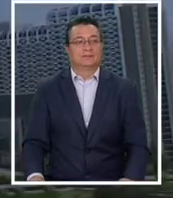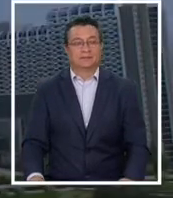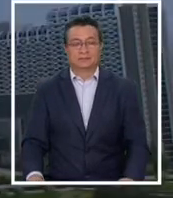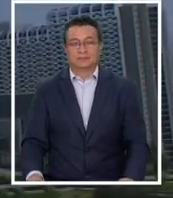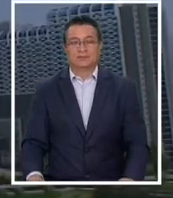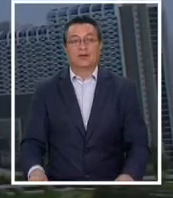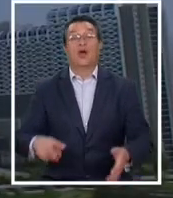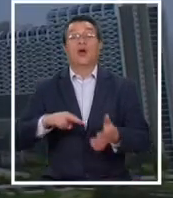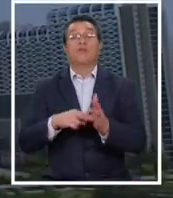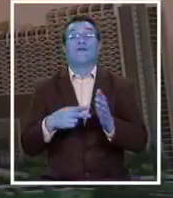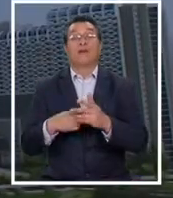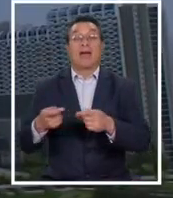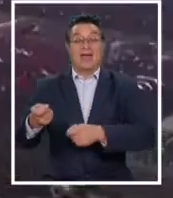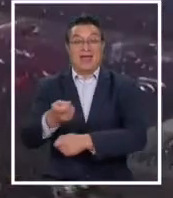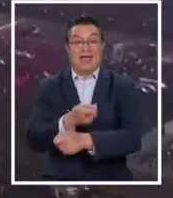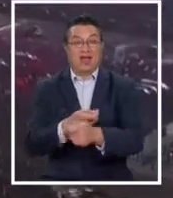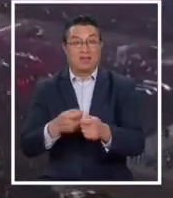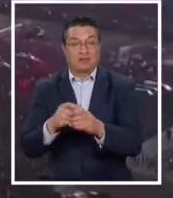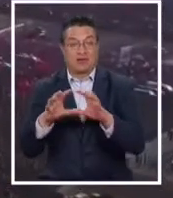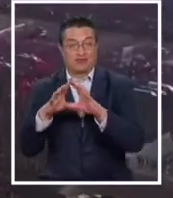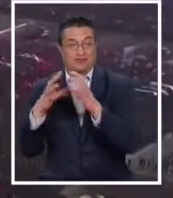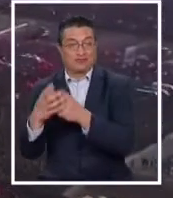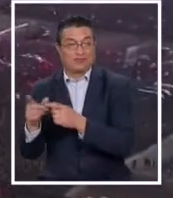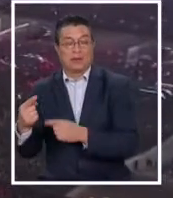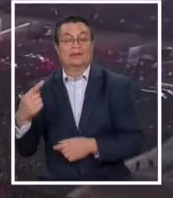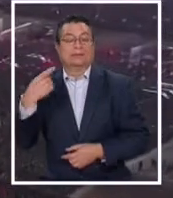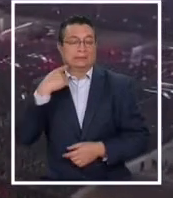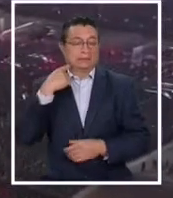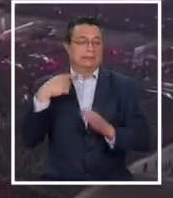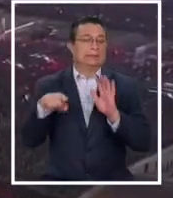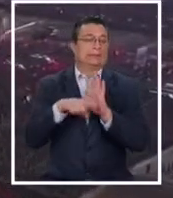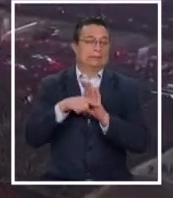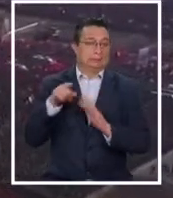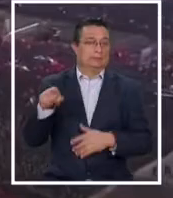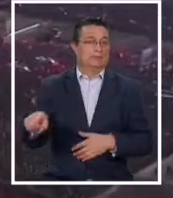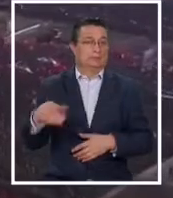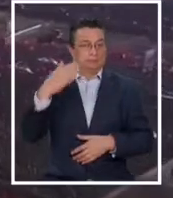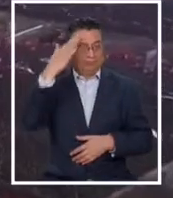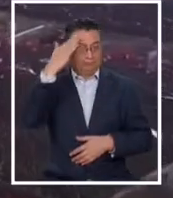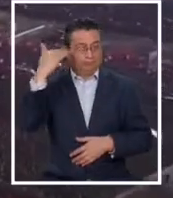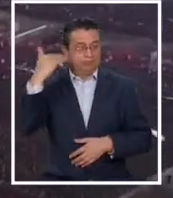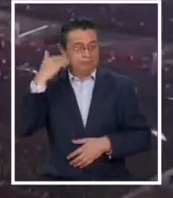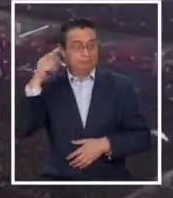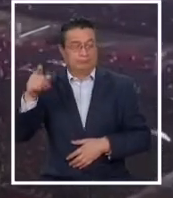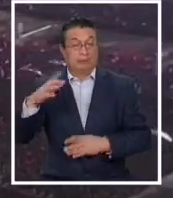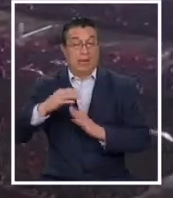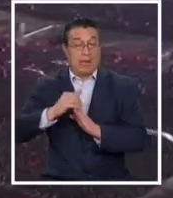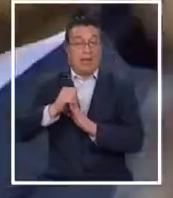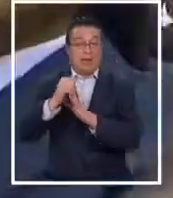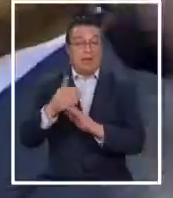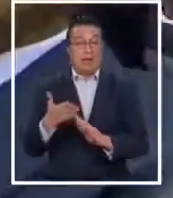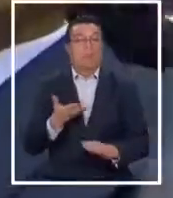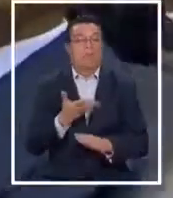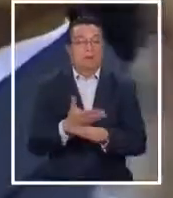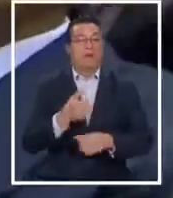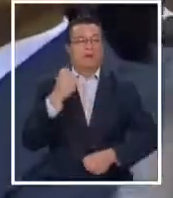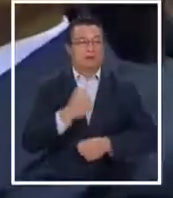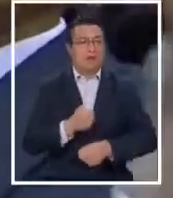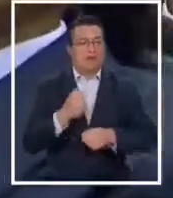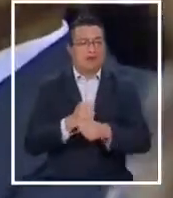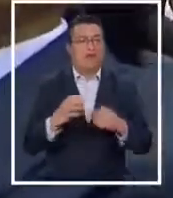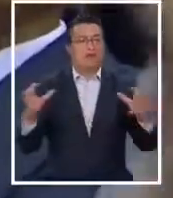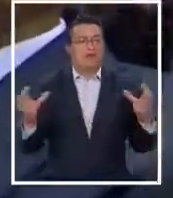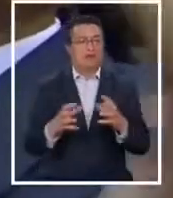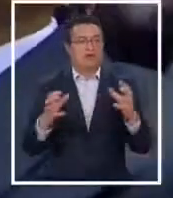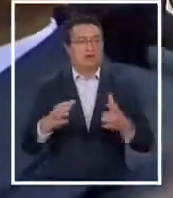La crisis económica global ha golpeado con fuerza a Pyongyang, y es por eso que el líder de la nación pidió que trabaje más duro para